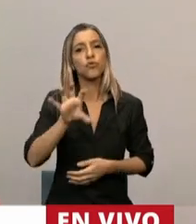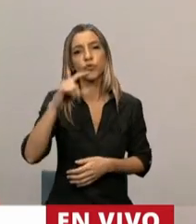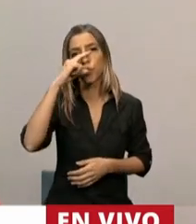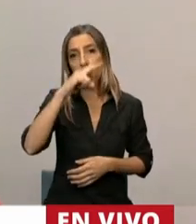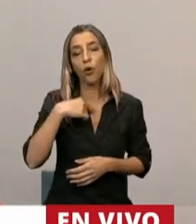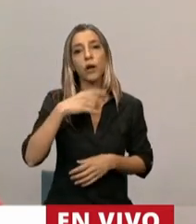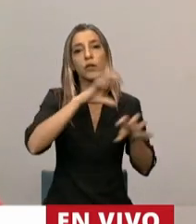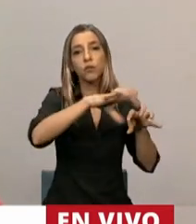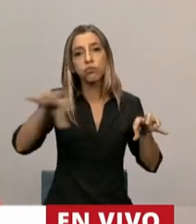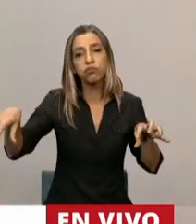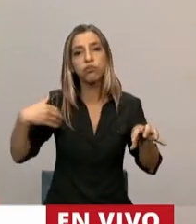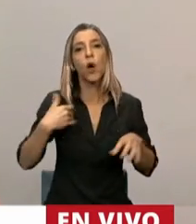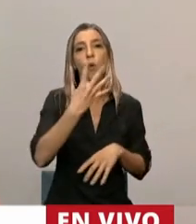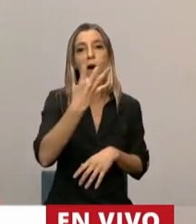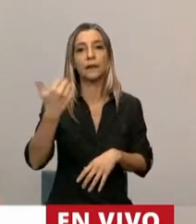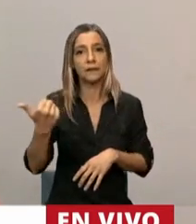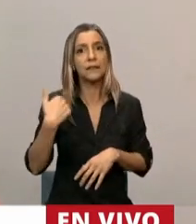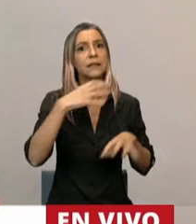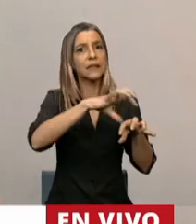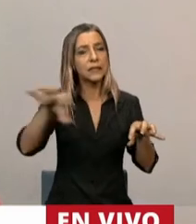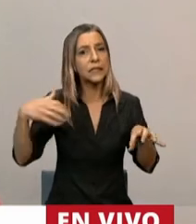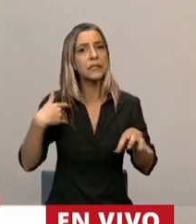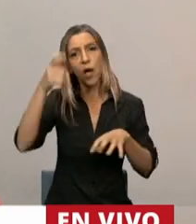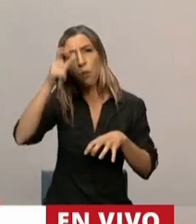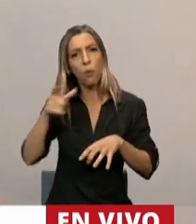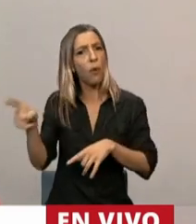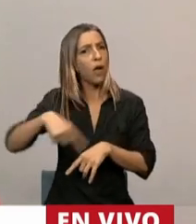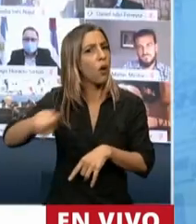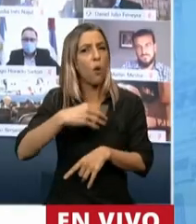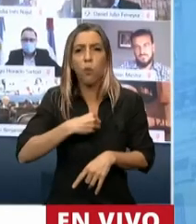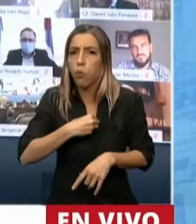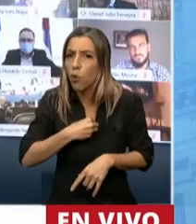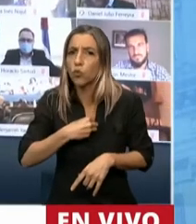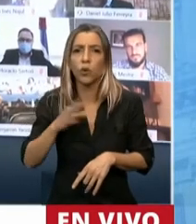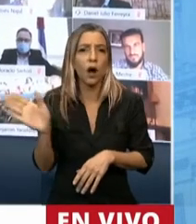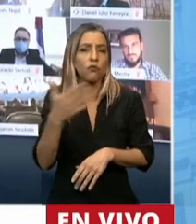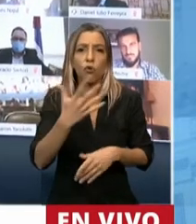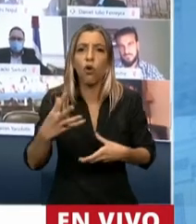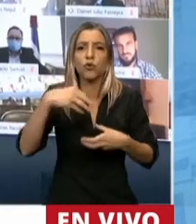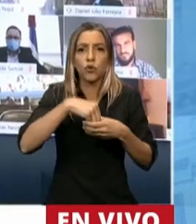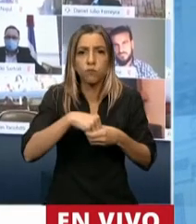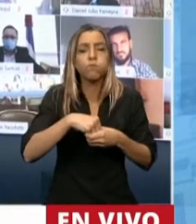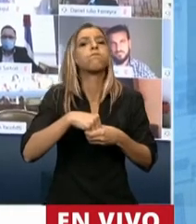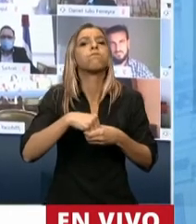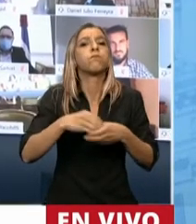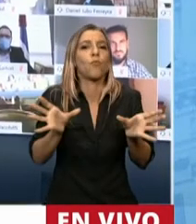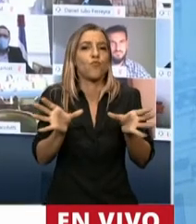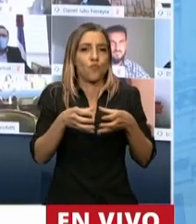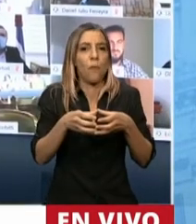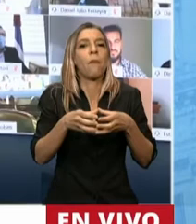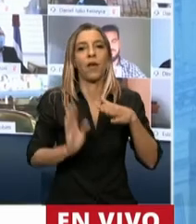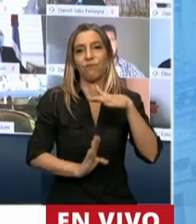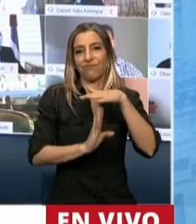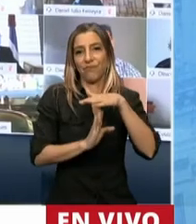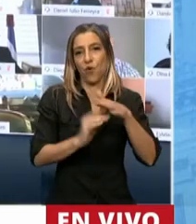asociaciones de bomberos voluntarios agrupados en una federación provincial liderada por un hombre